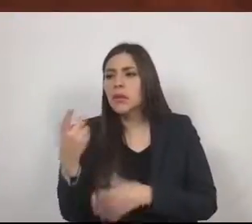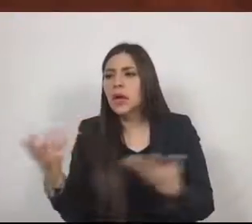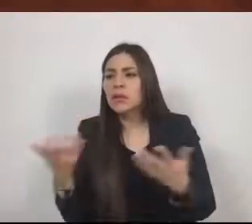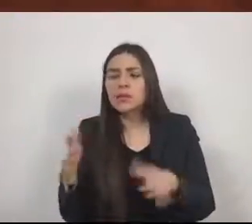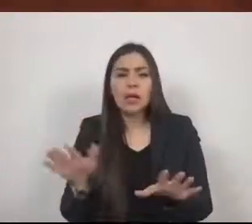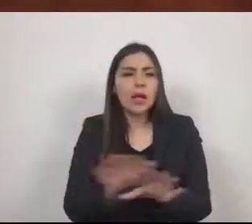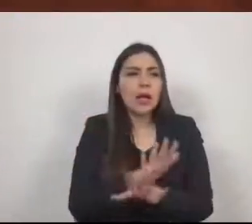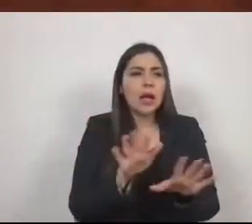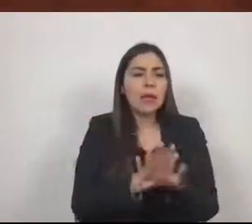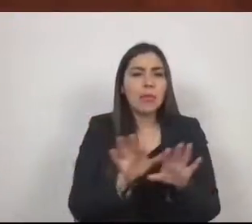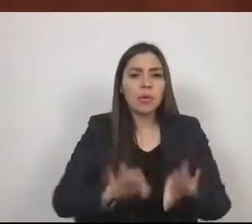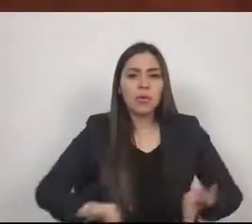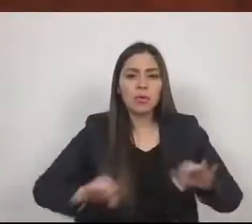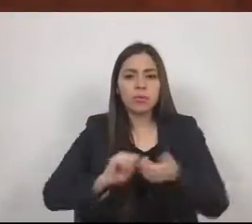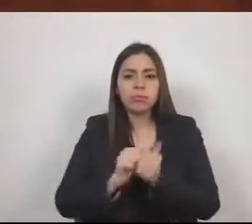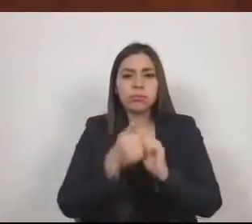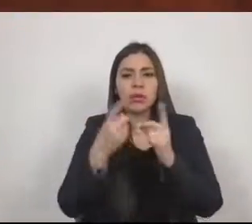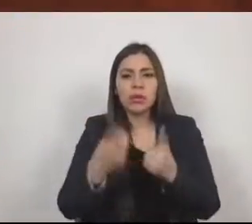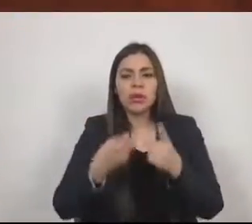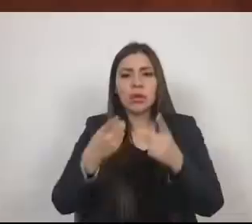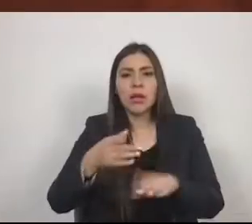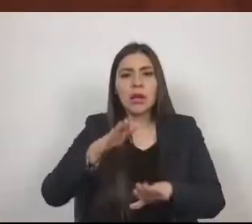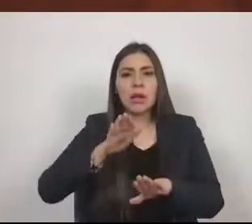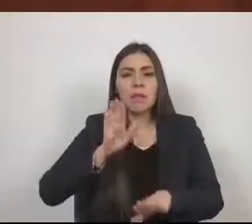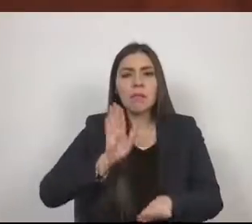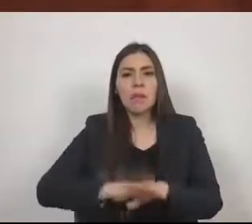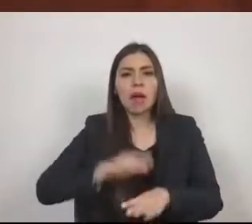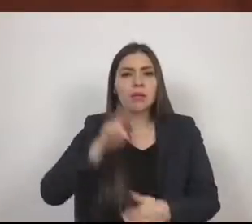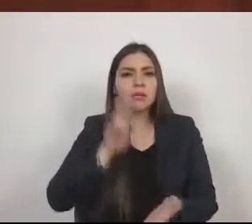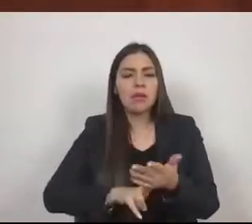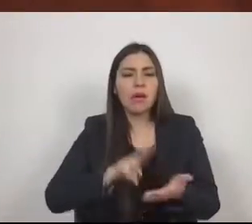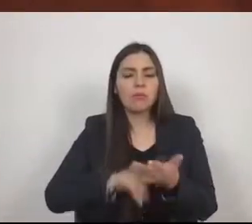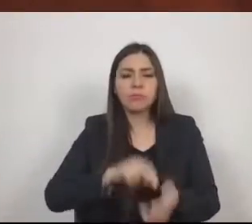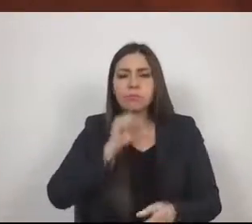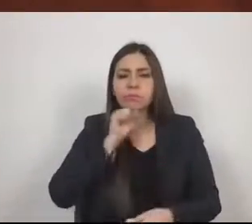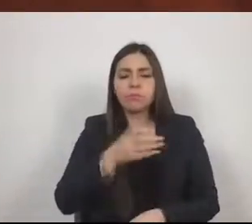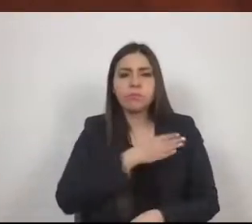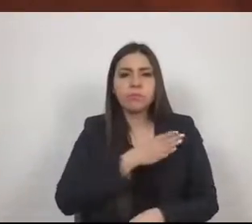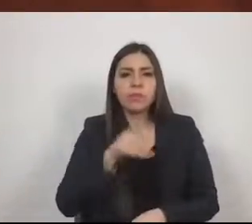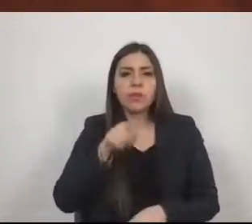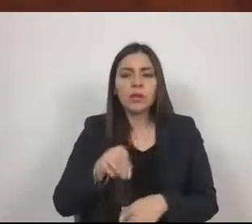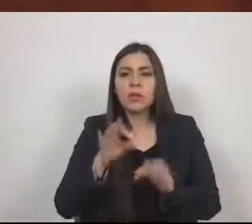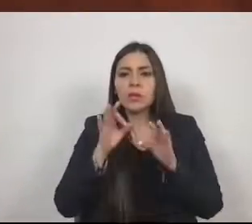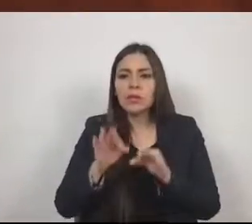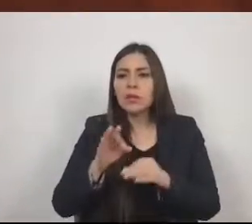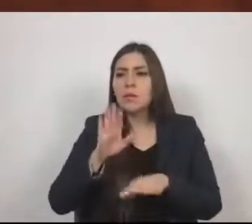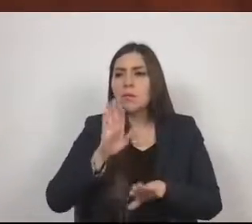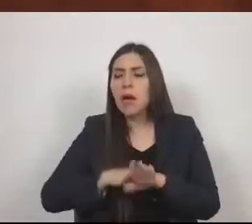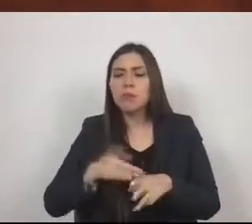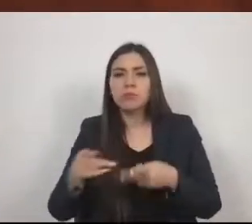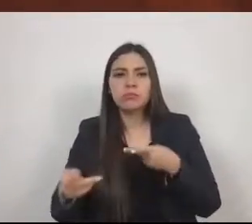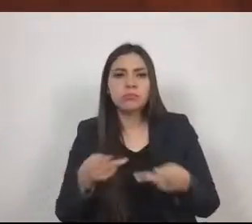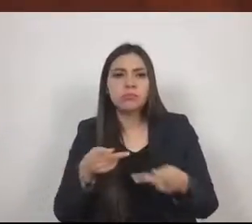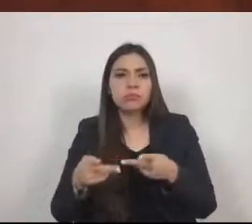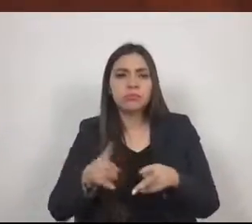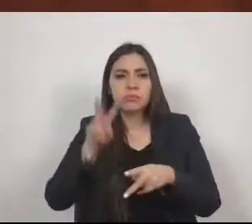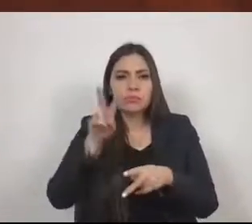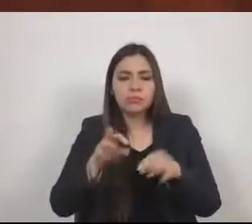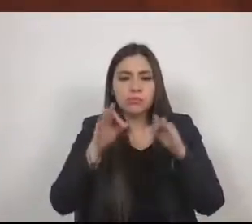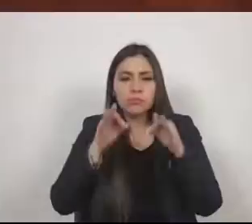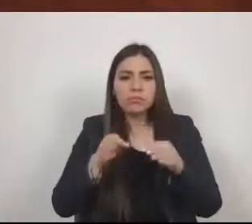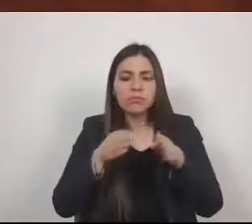potencializaban y eficientaban, ofreciendo una visión más planeada y realmente metropolitana en